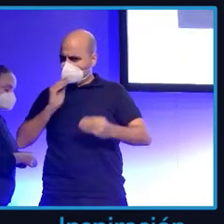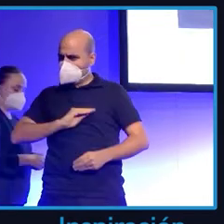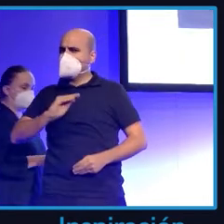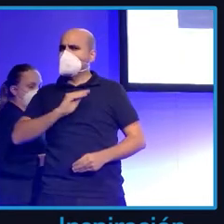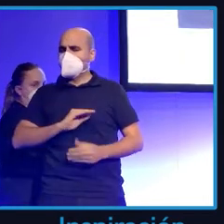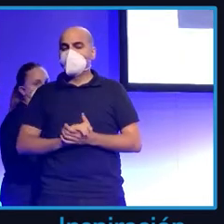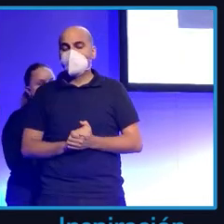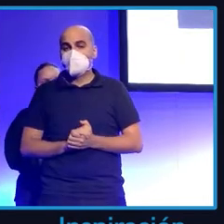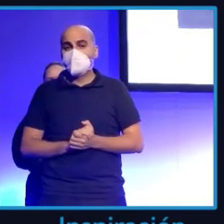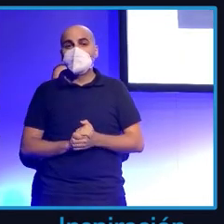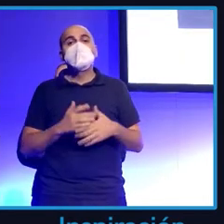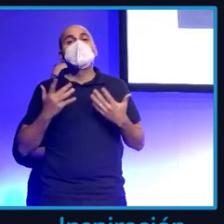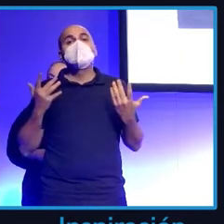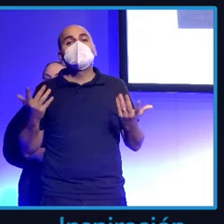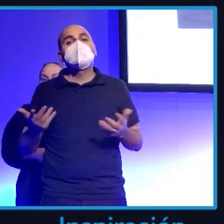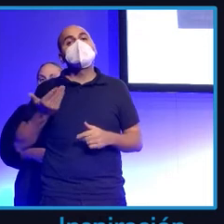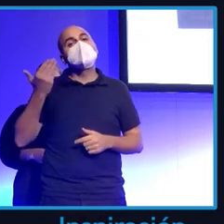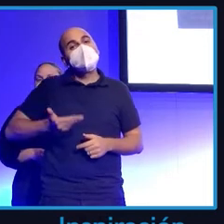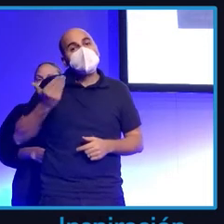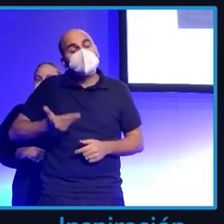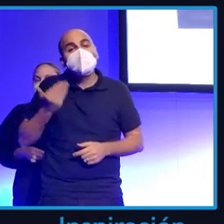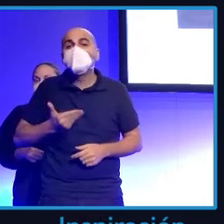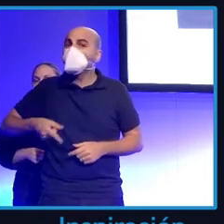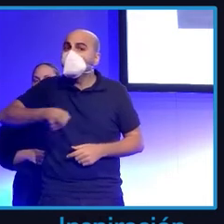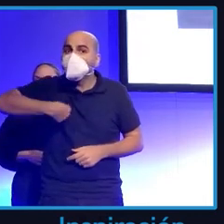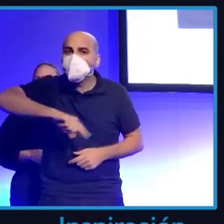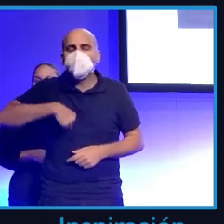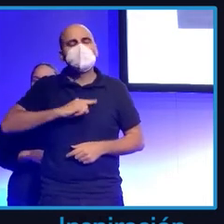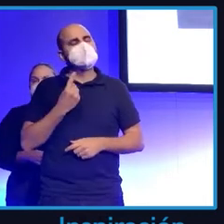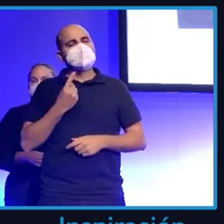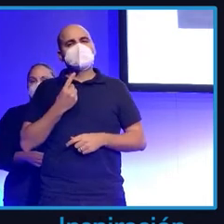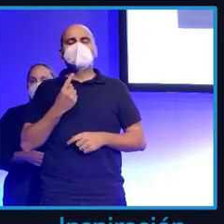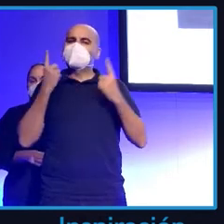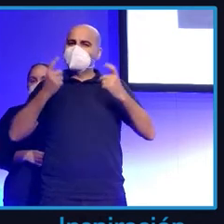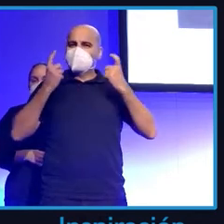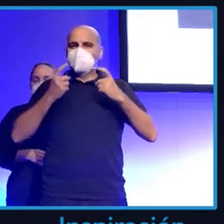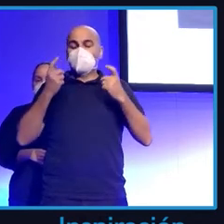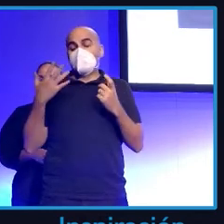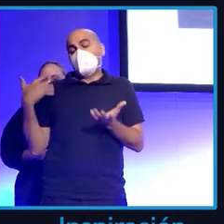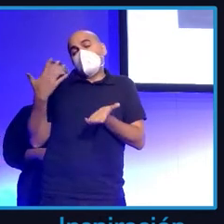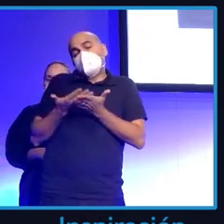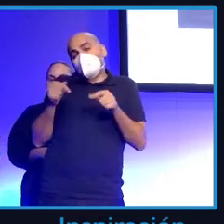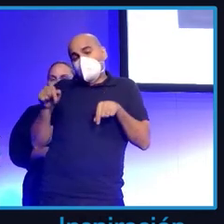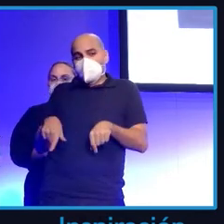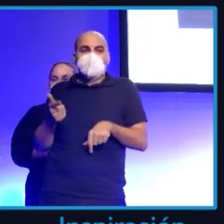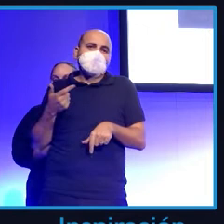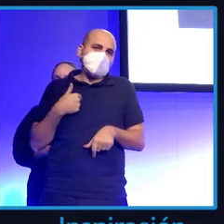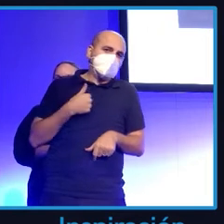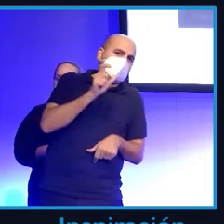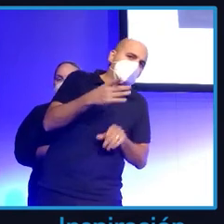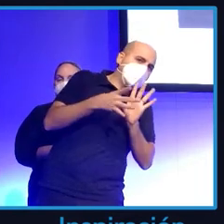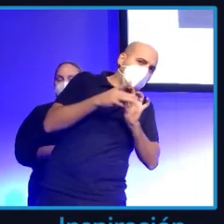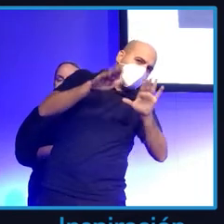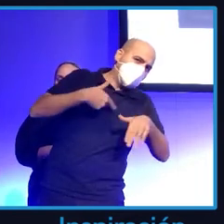Reflexiones. Es importante no centrarnos, para mí es muy importante tener una comunidad, bueno, hasta hoy que las escritas no me han traído barreños, era muy